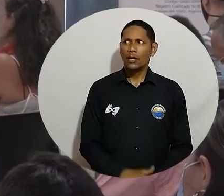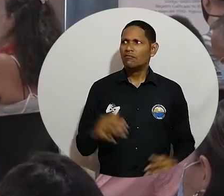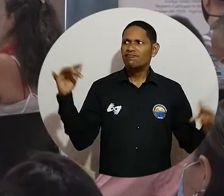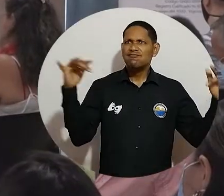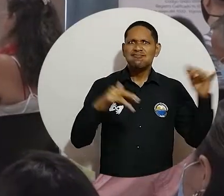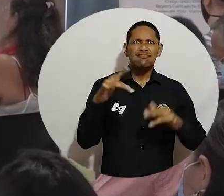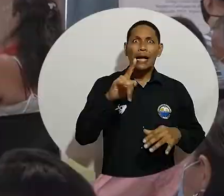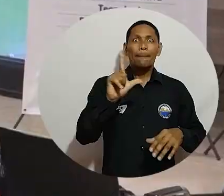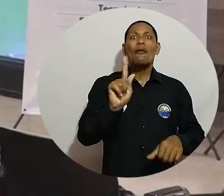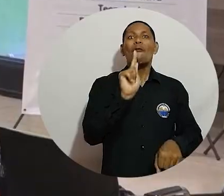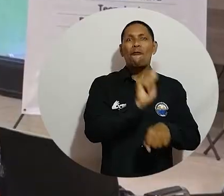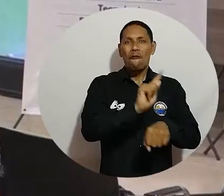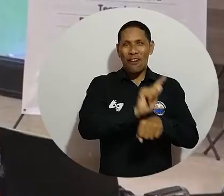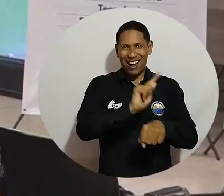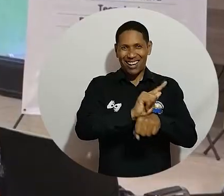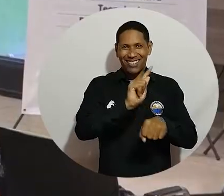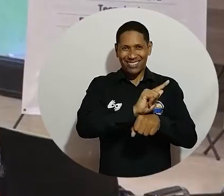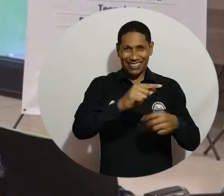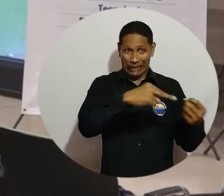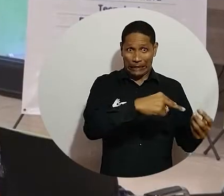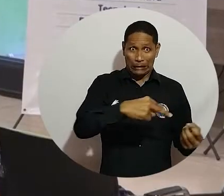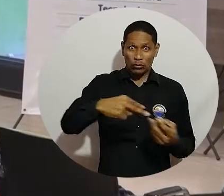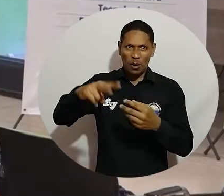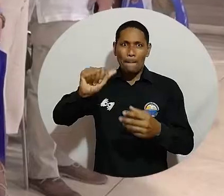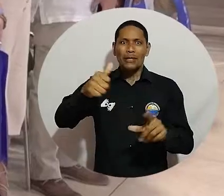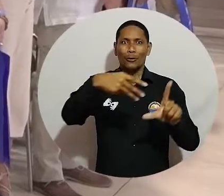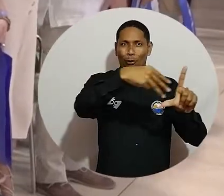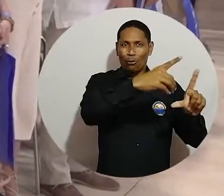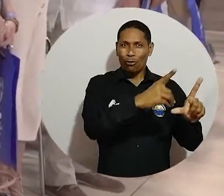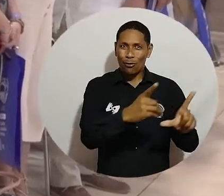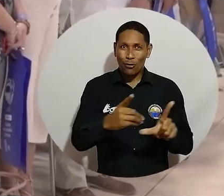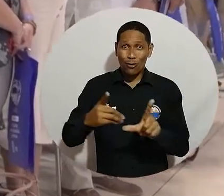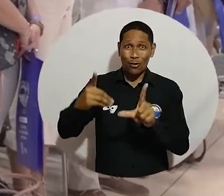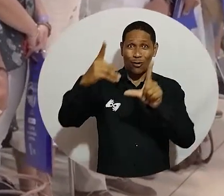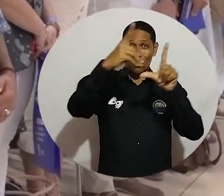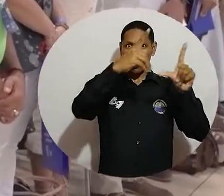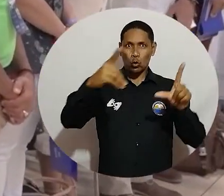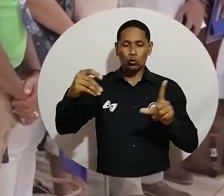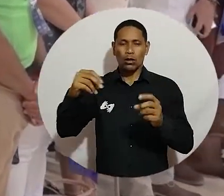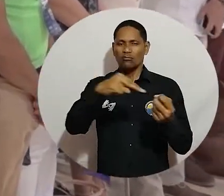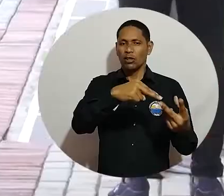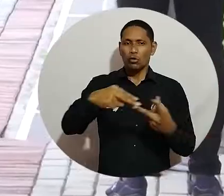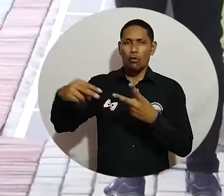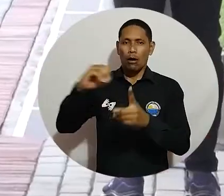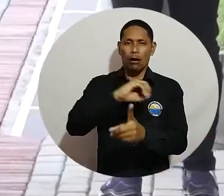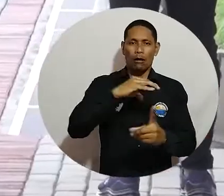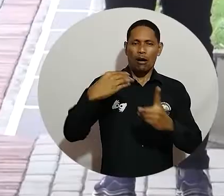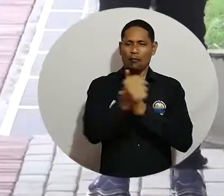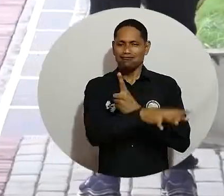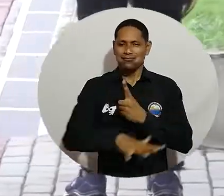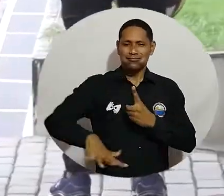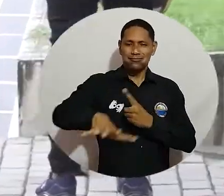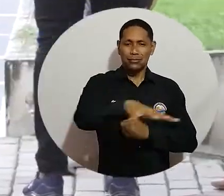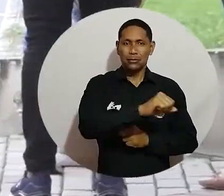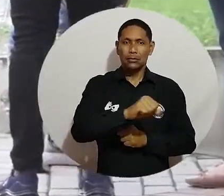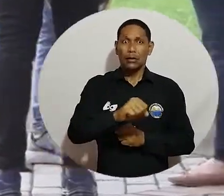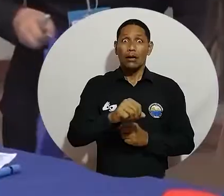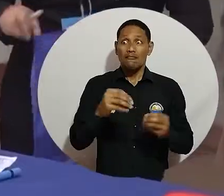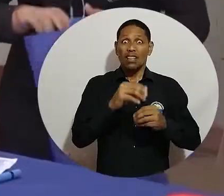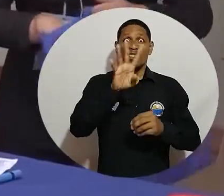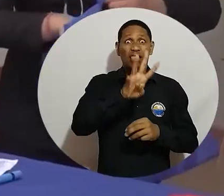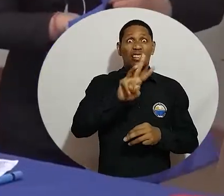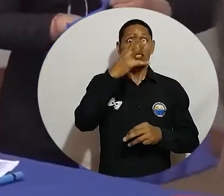liderado por la Facultad de Ciencias de la Educación a través del Doctorado en Educación, Interculturalidad y Territorio, reunió a 319